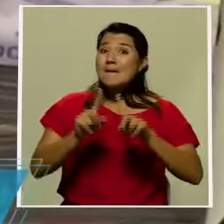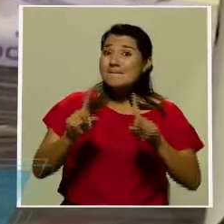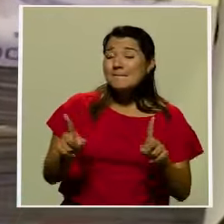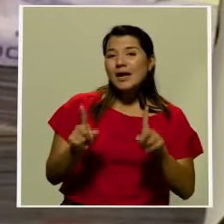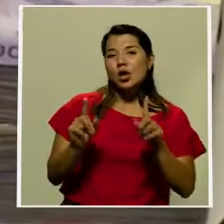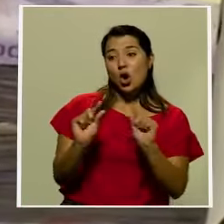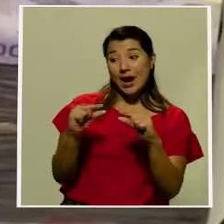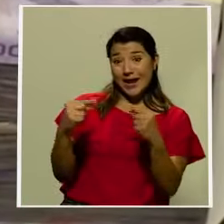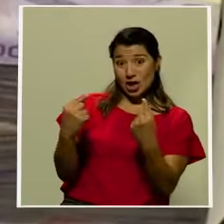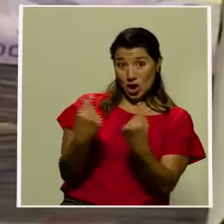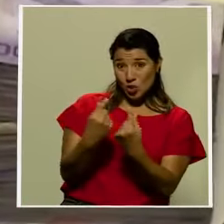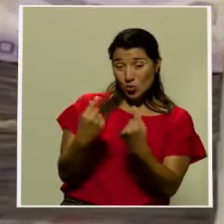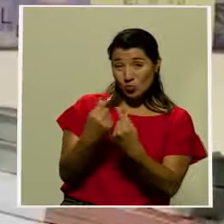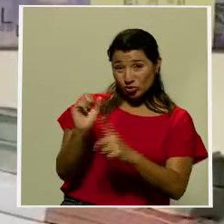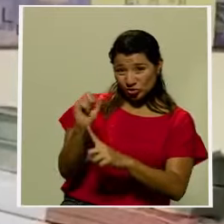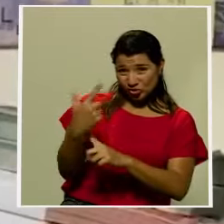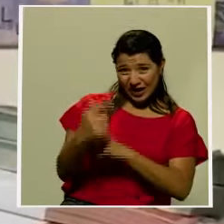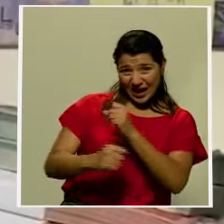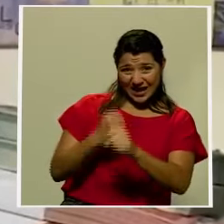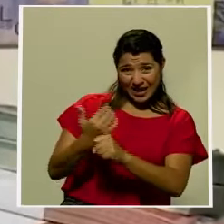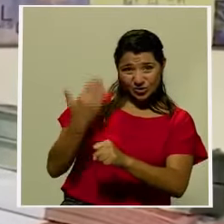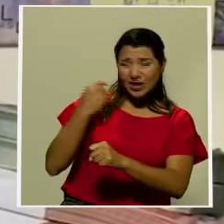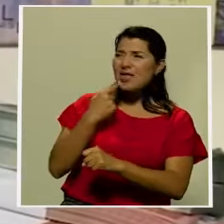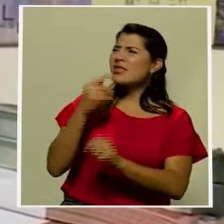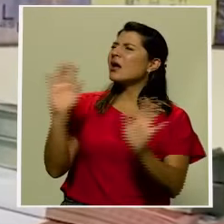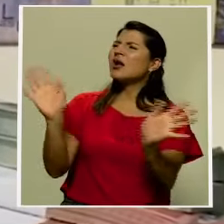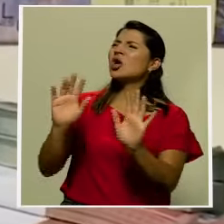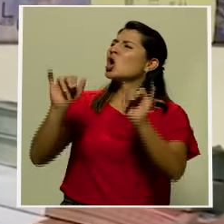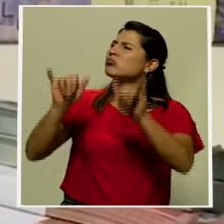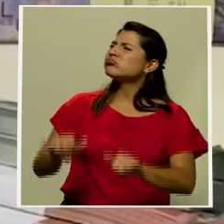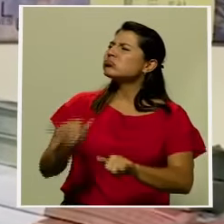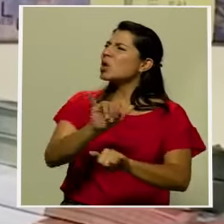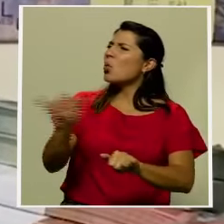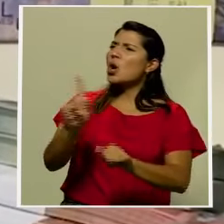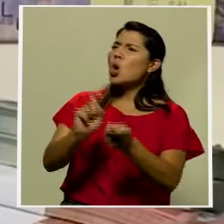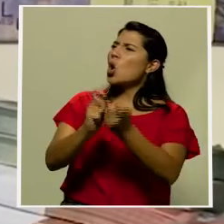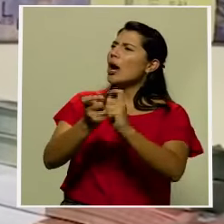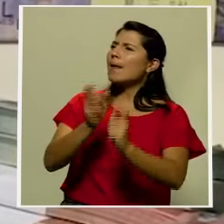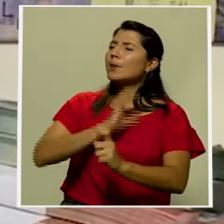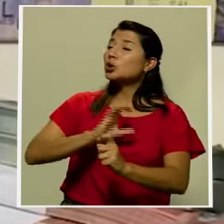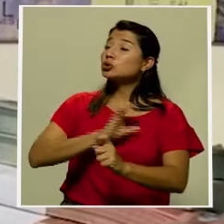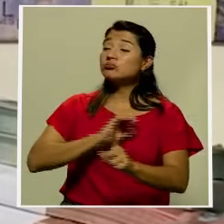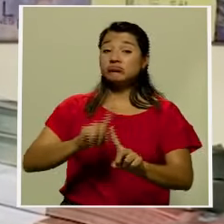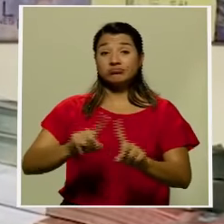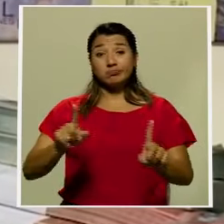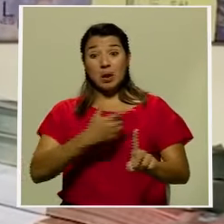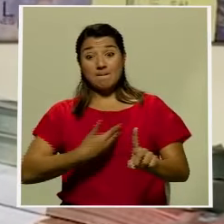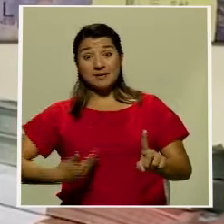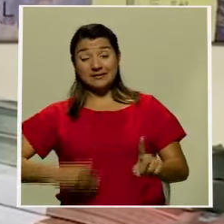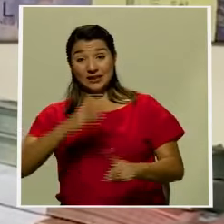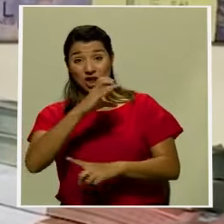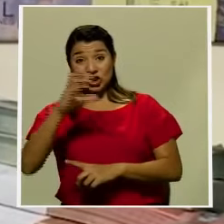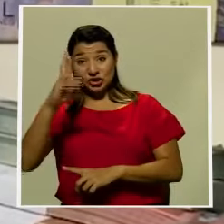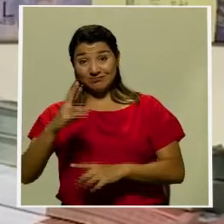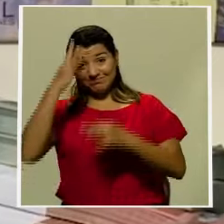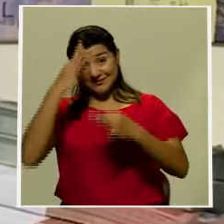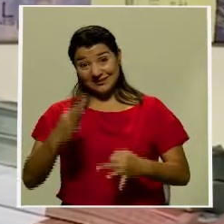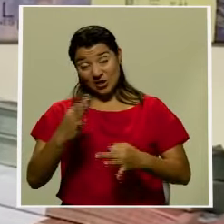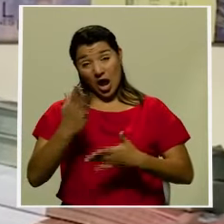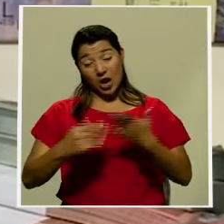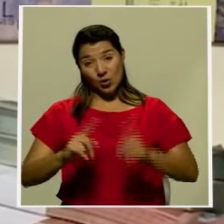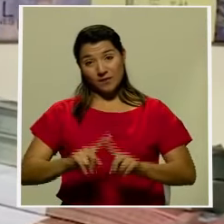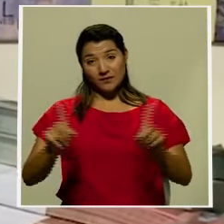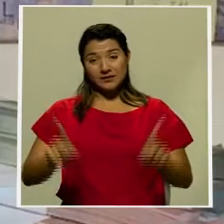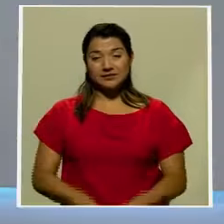Multisectorial resolvió el año anterior no cambiar las condiciones del salario escolar, el presidente de la República tomó una decisión diferente.